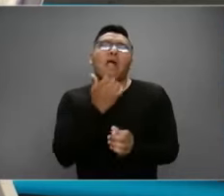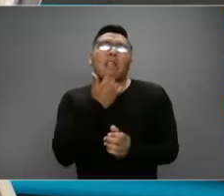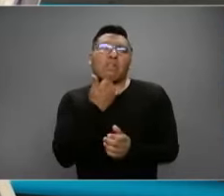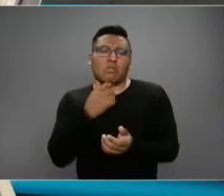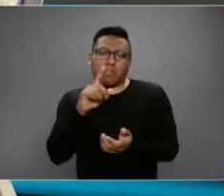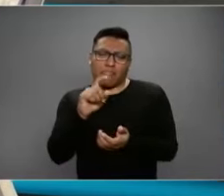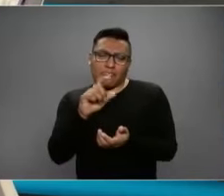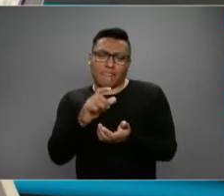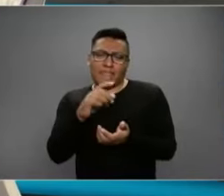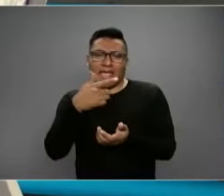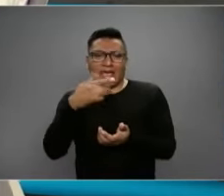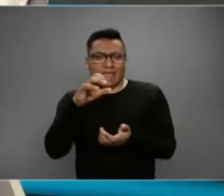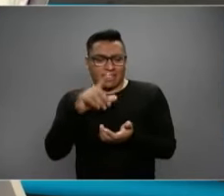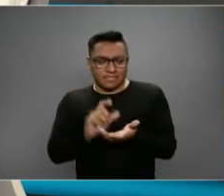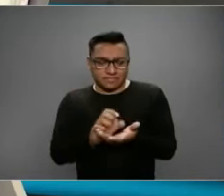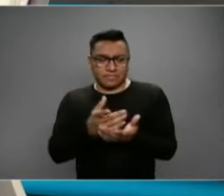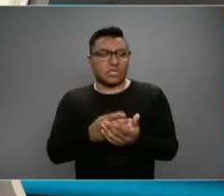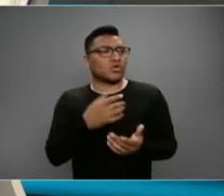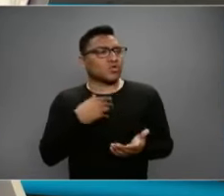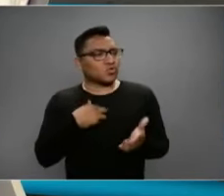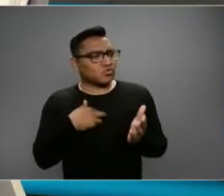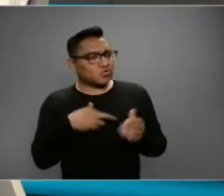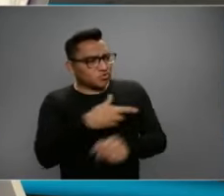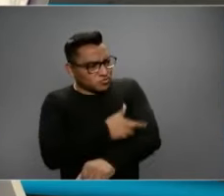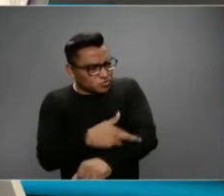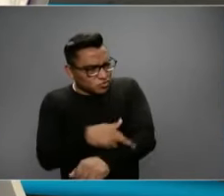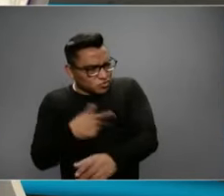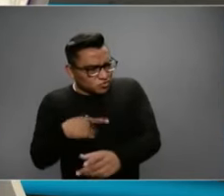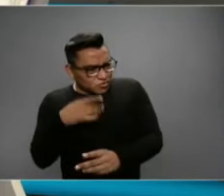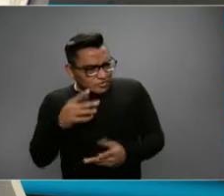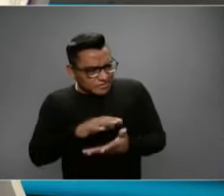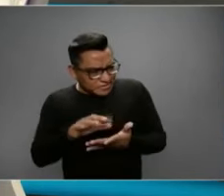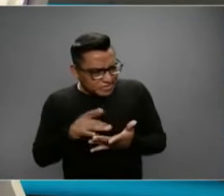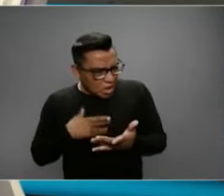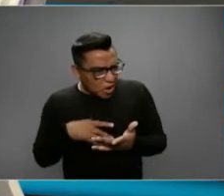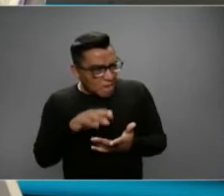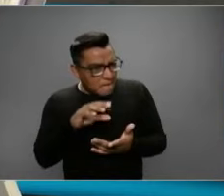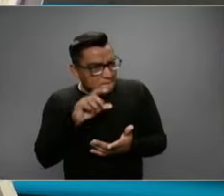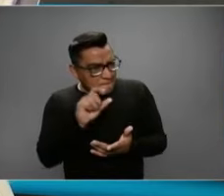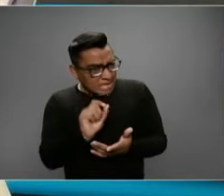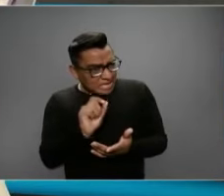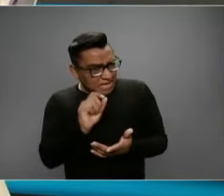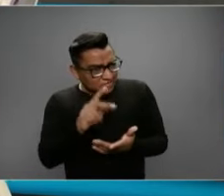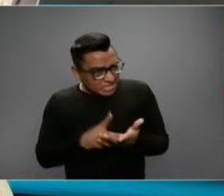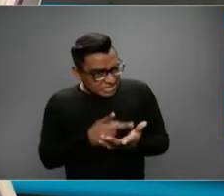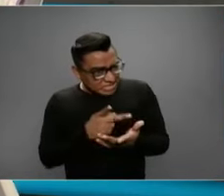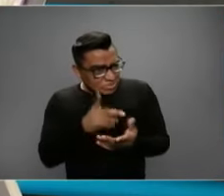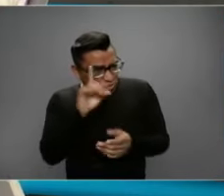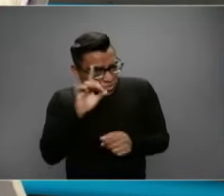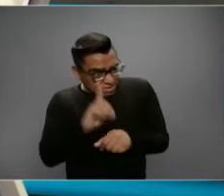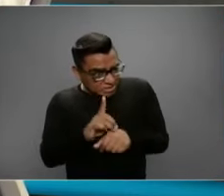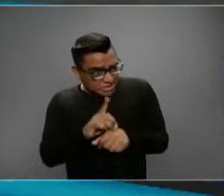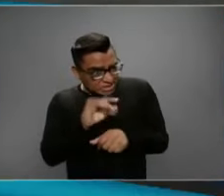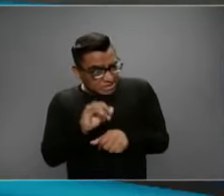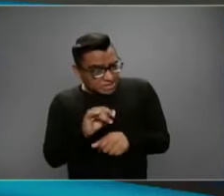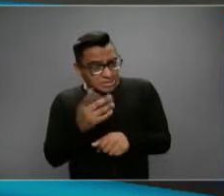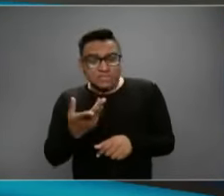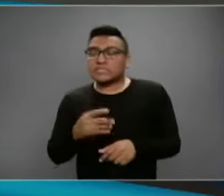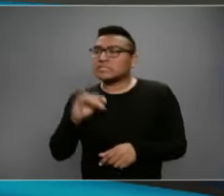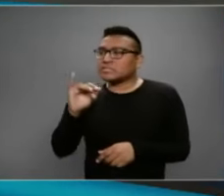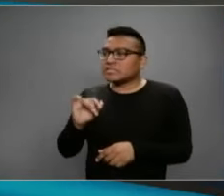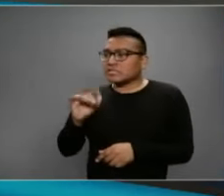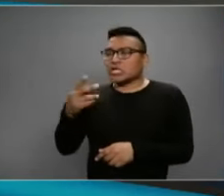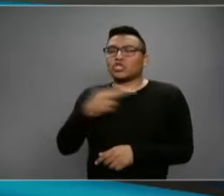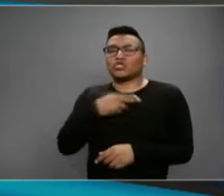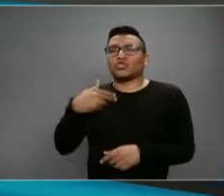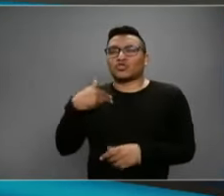leía yo en los lineamientos de ustedes que lo recomendable es 20 veces al día. Sí, lo que pasa es que de repente no